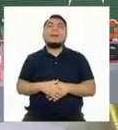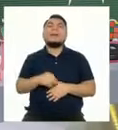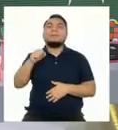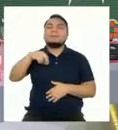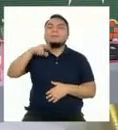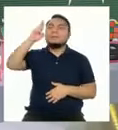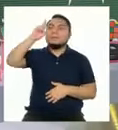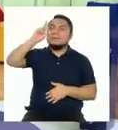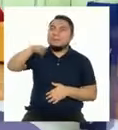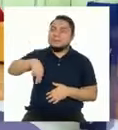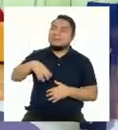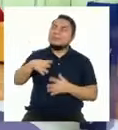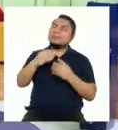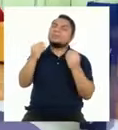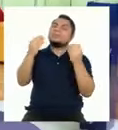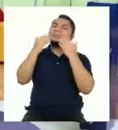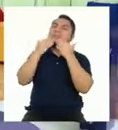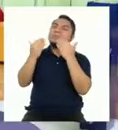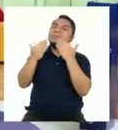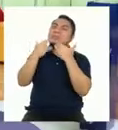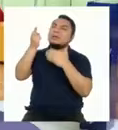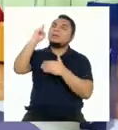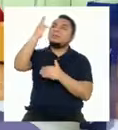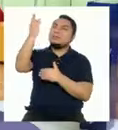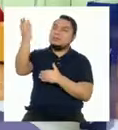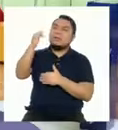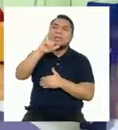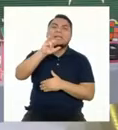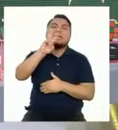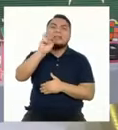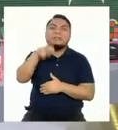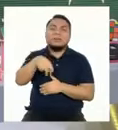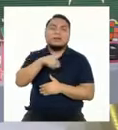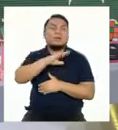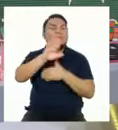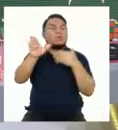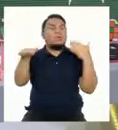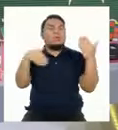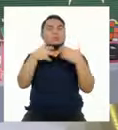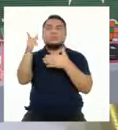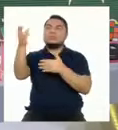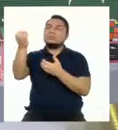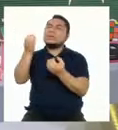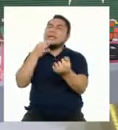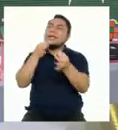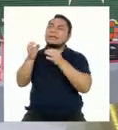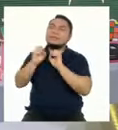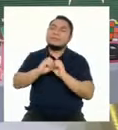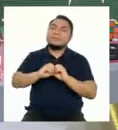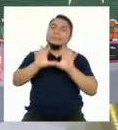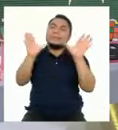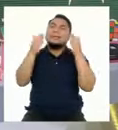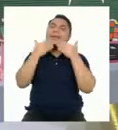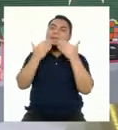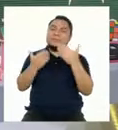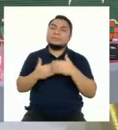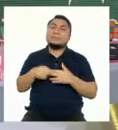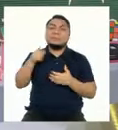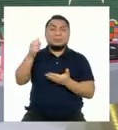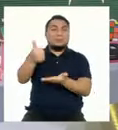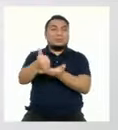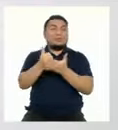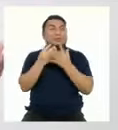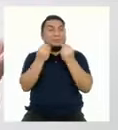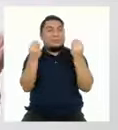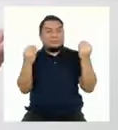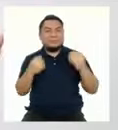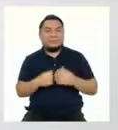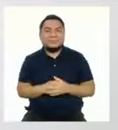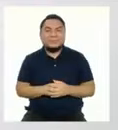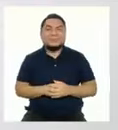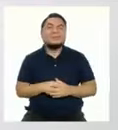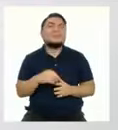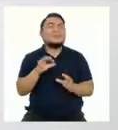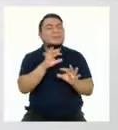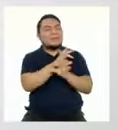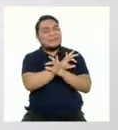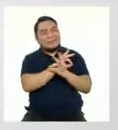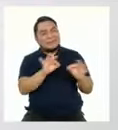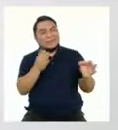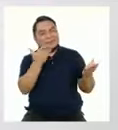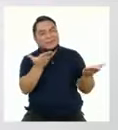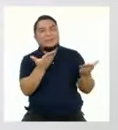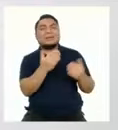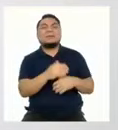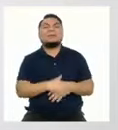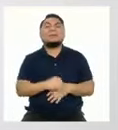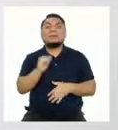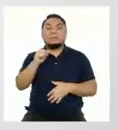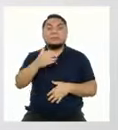Tiene razón, muchas gracias profesor Iván por todas sus aclaraciones. Nos ayudaron mucho. De nada,